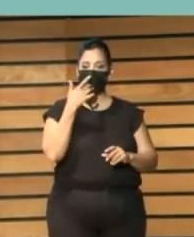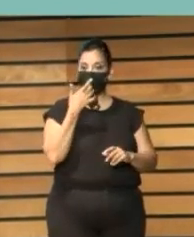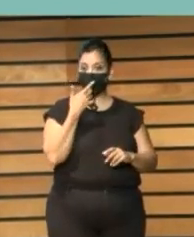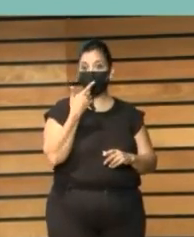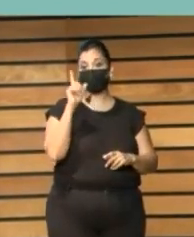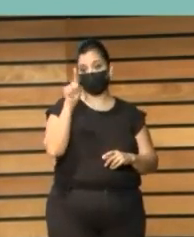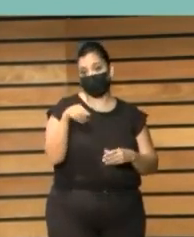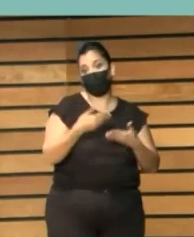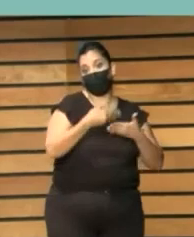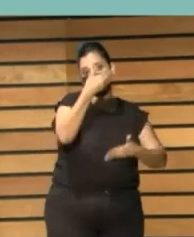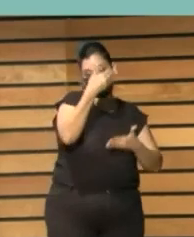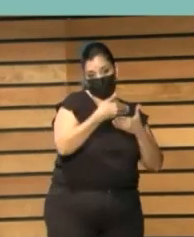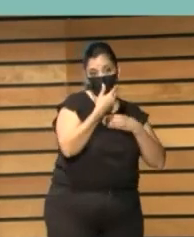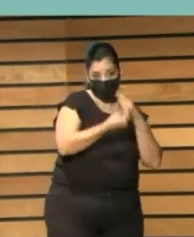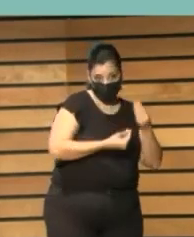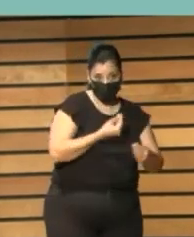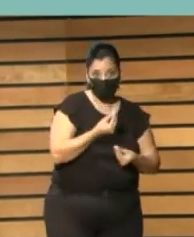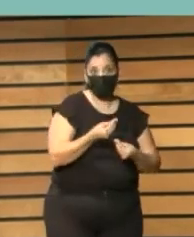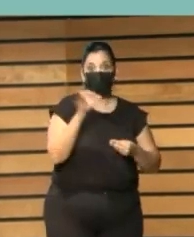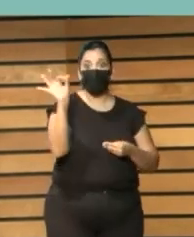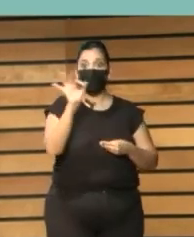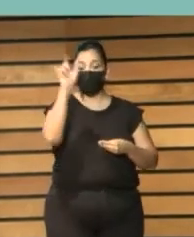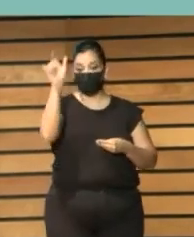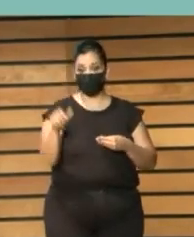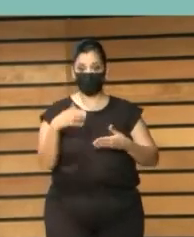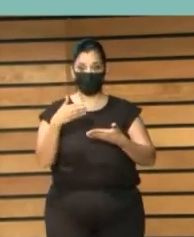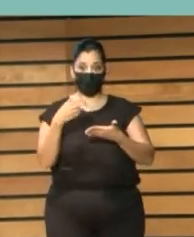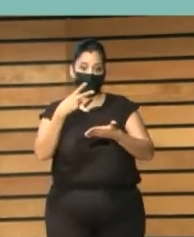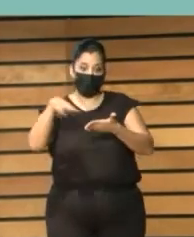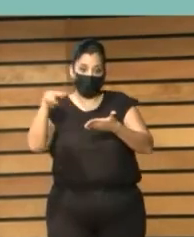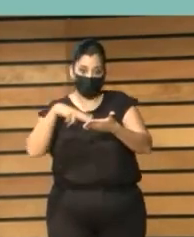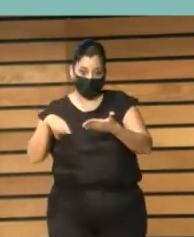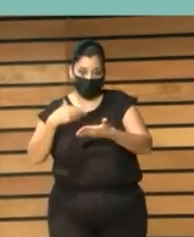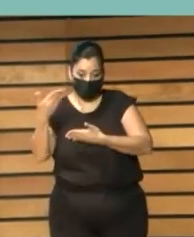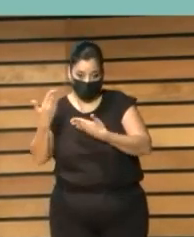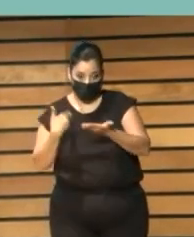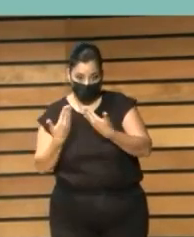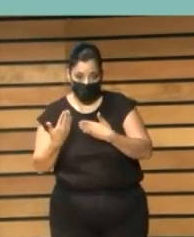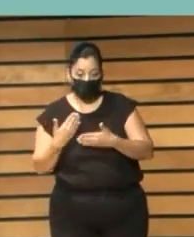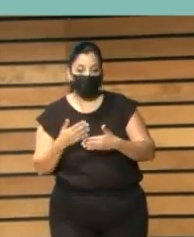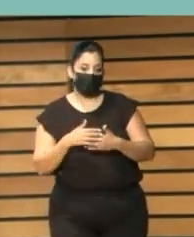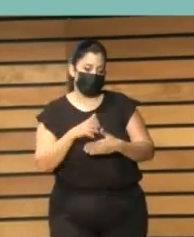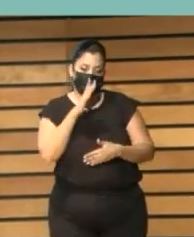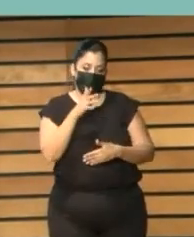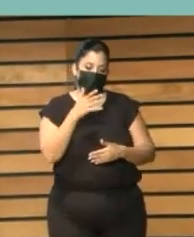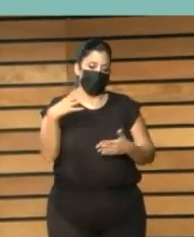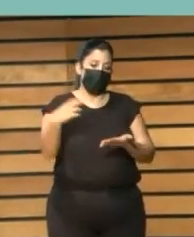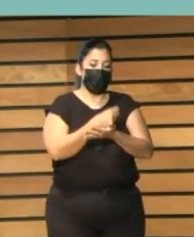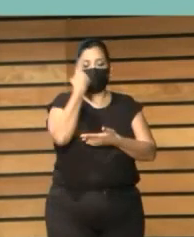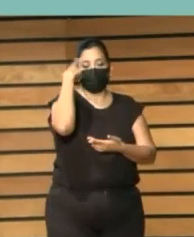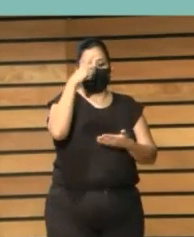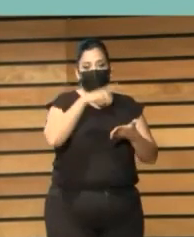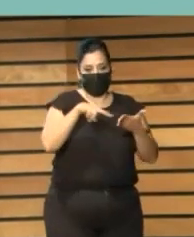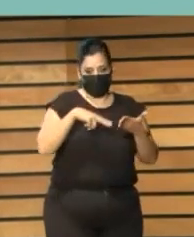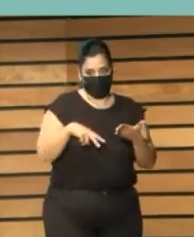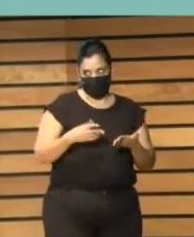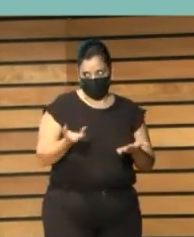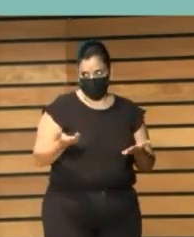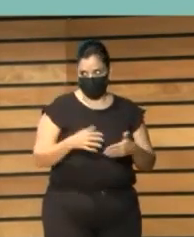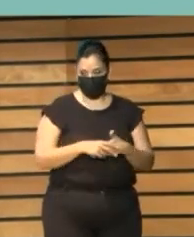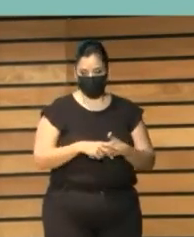utilizan las personas que hablan de lectura porque como sabéis todo el mundo sabe de lectura. ¿Cuáles fueron?